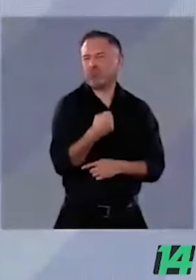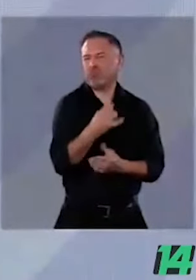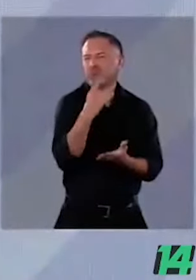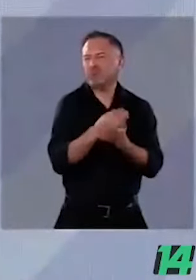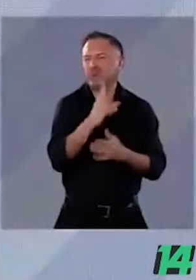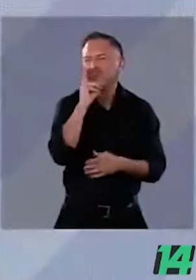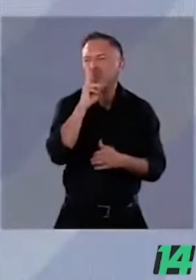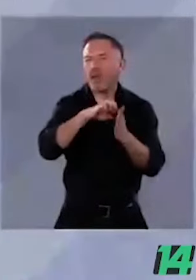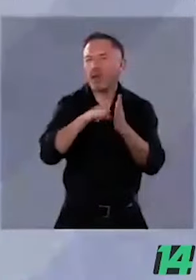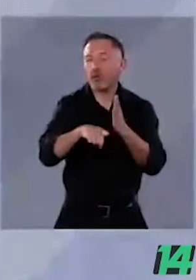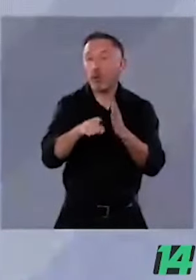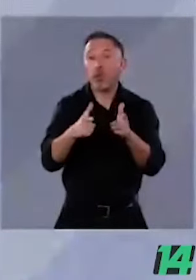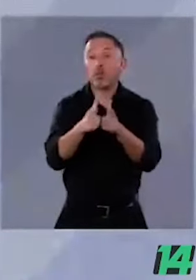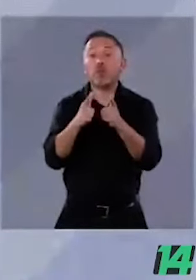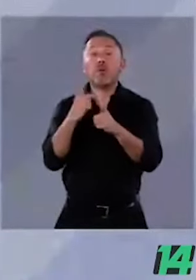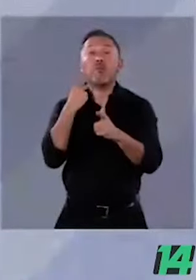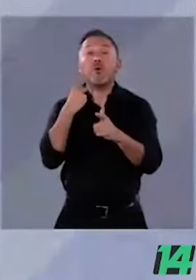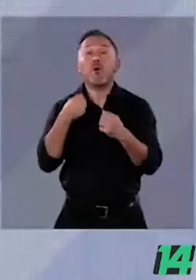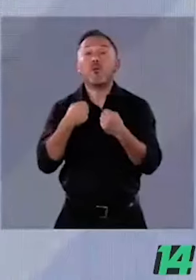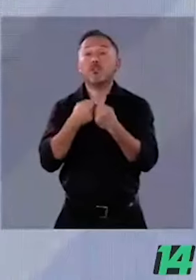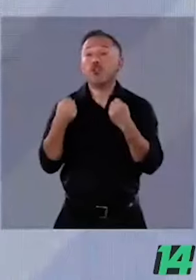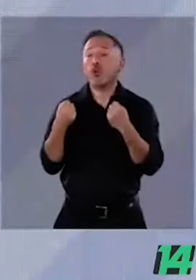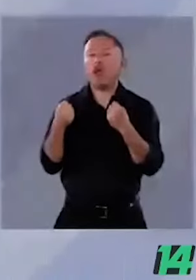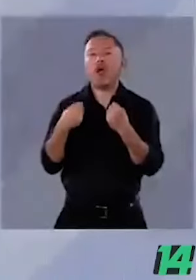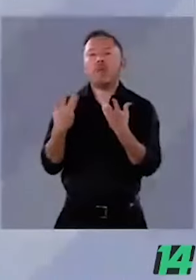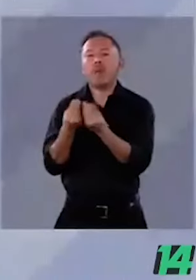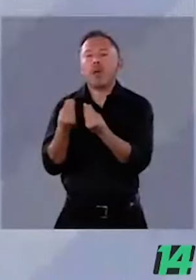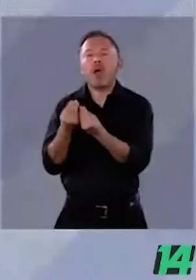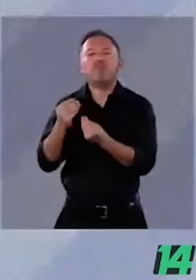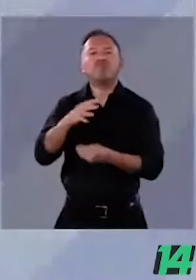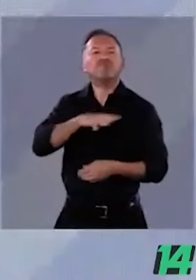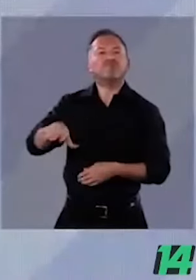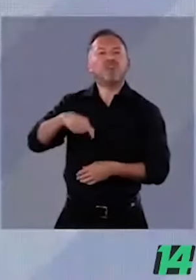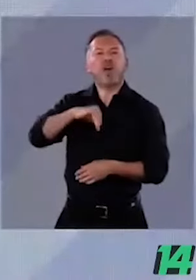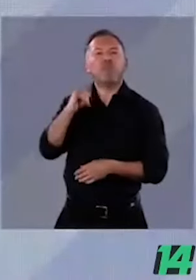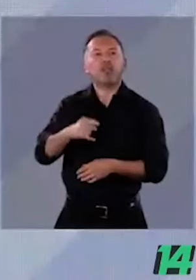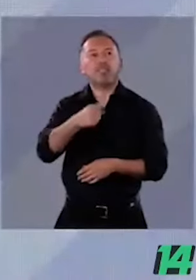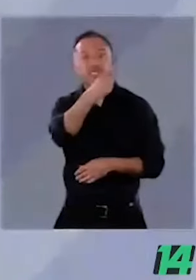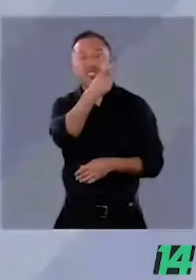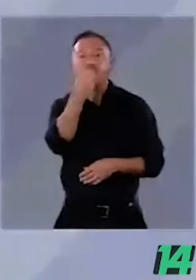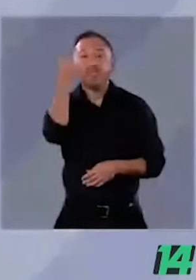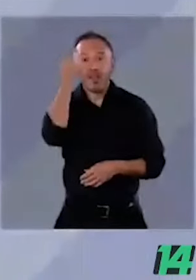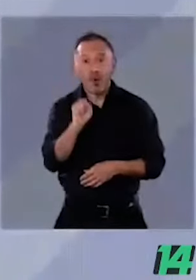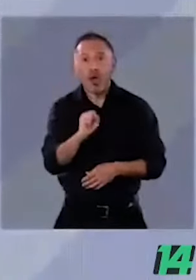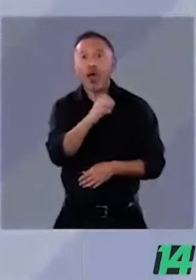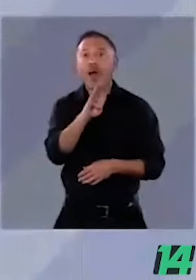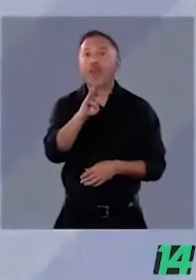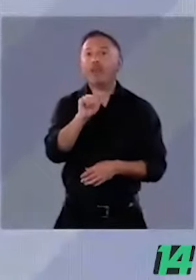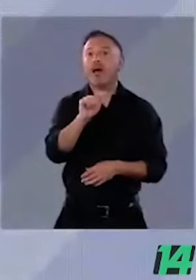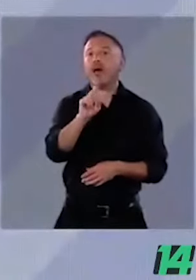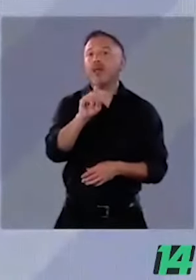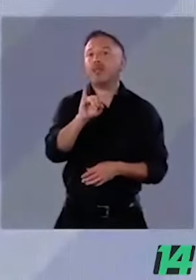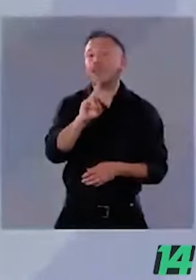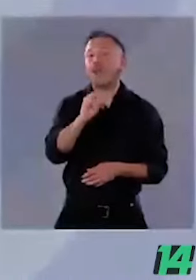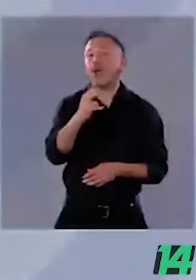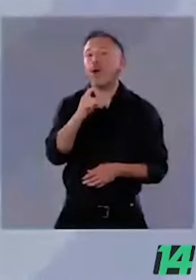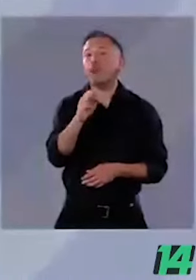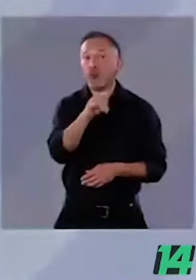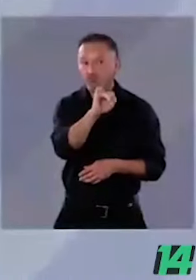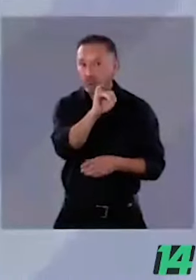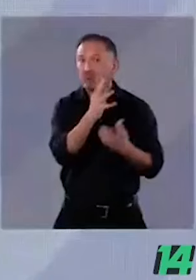más, fue seis veces a Badiraguato. Allá sí le recibió atención los criminales, pero nosotros nunca le recibimos atención.